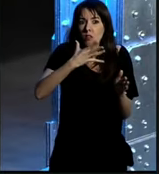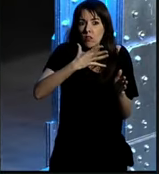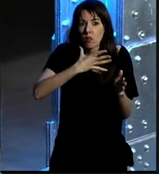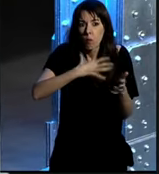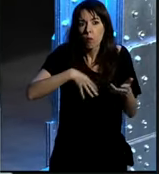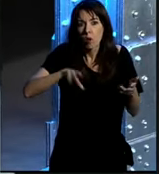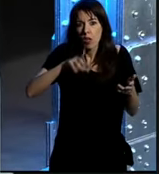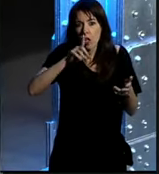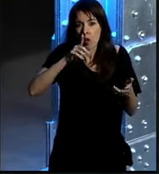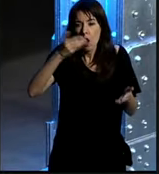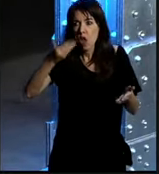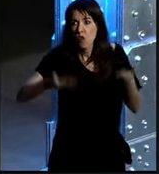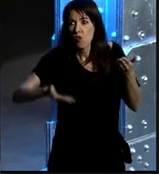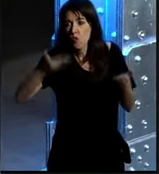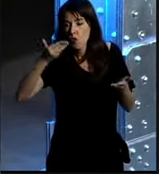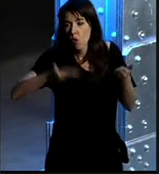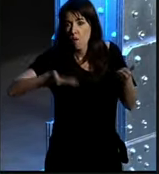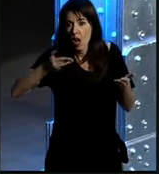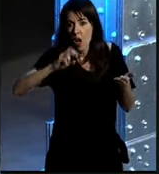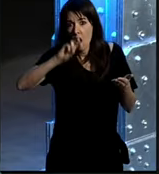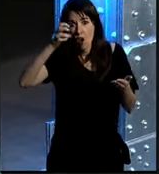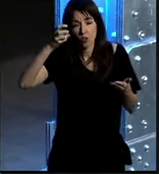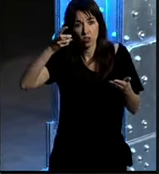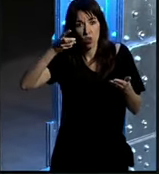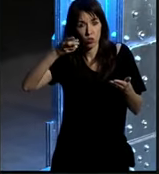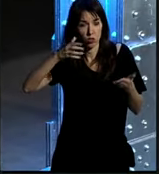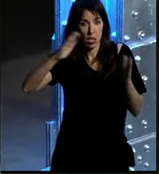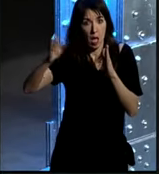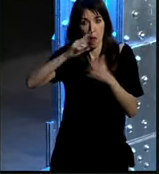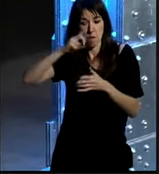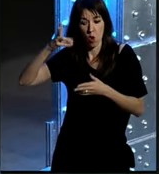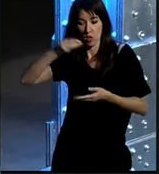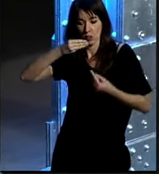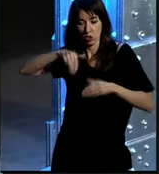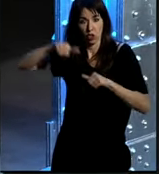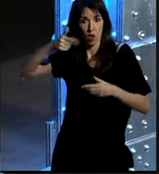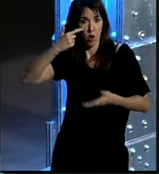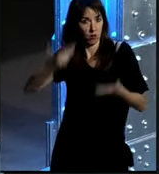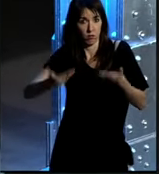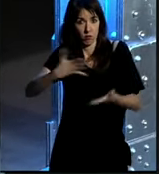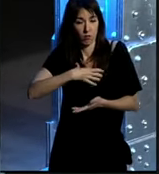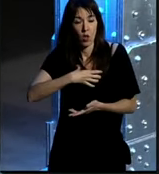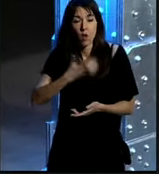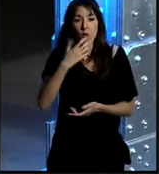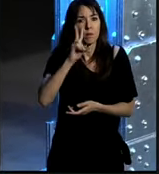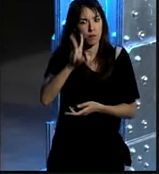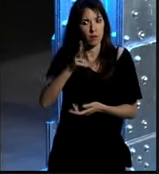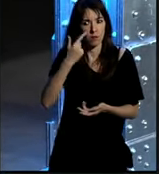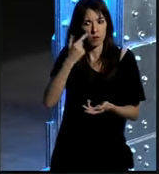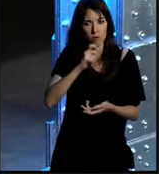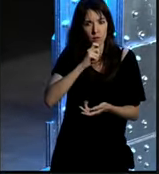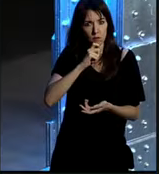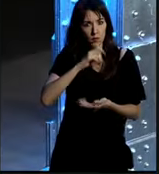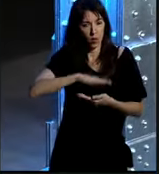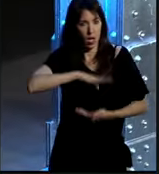no sea comparable incluso en otras épocas de la historia o sea cuando tú ves la capacidad como